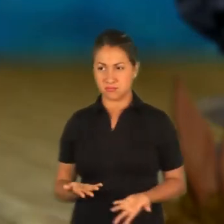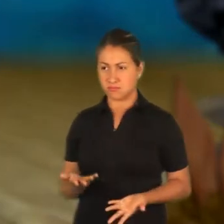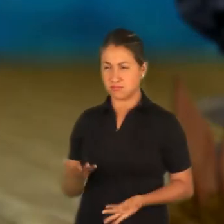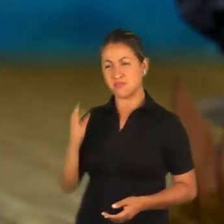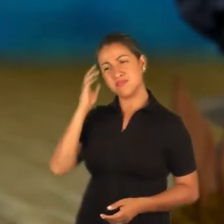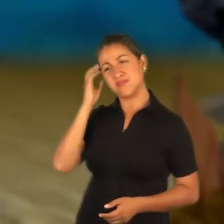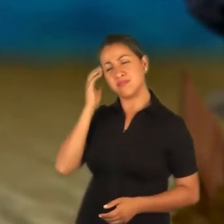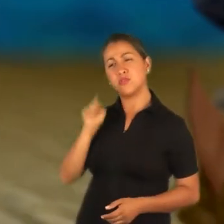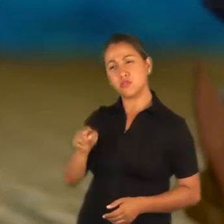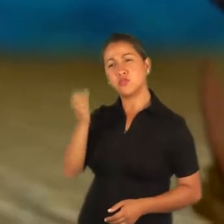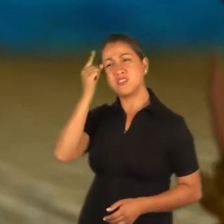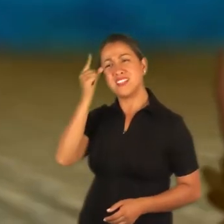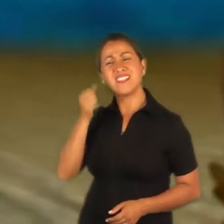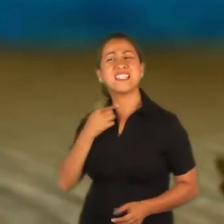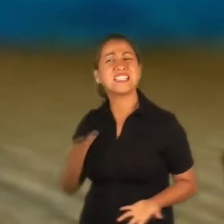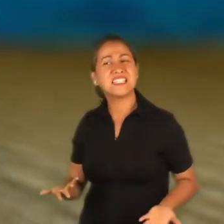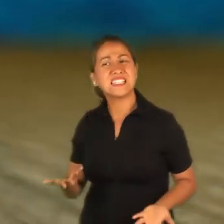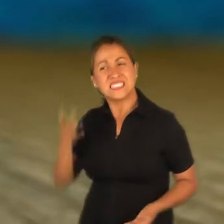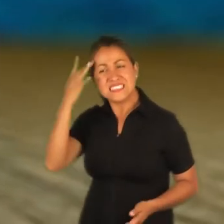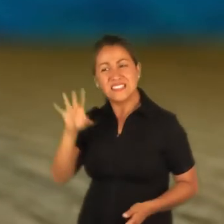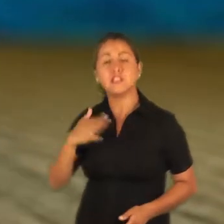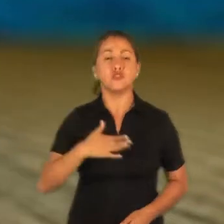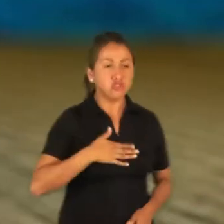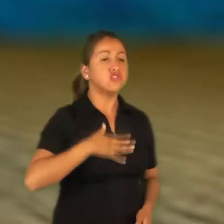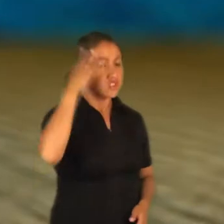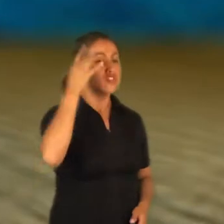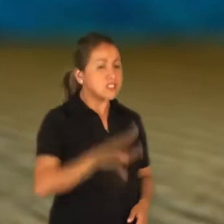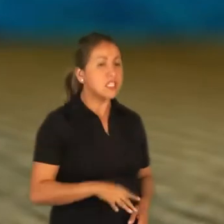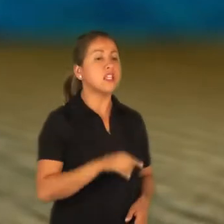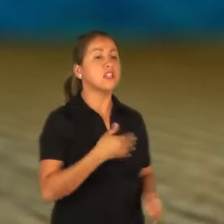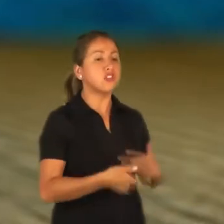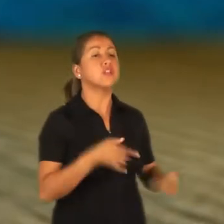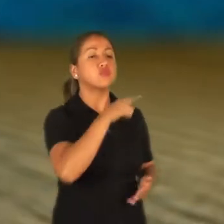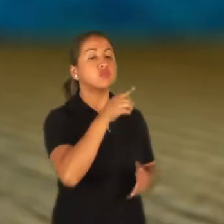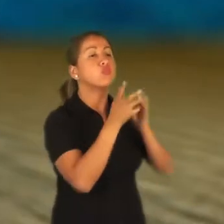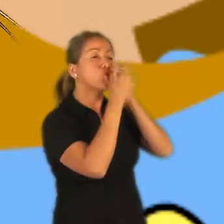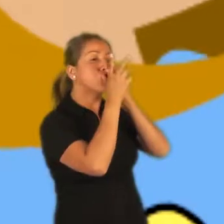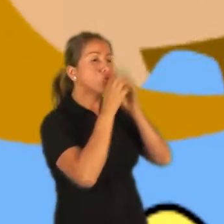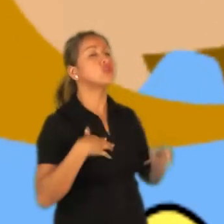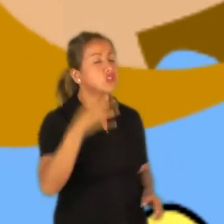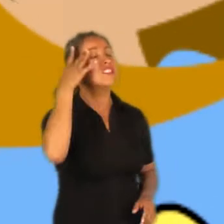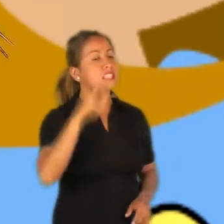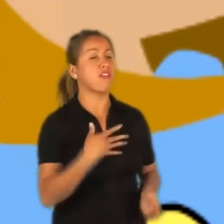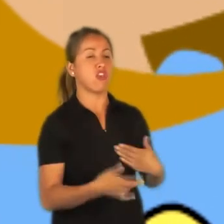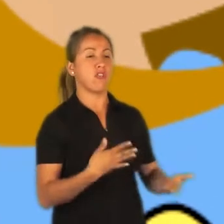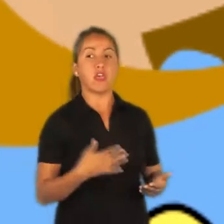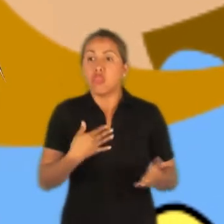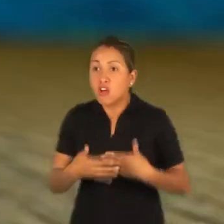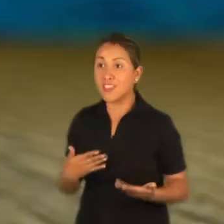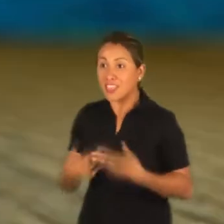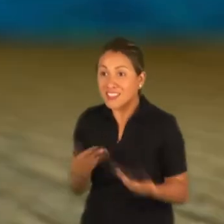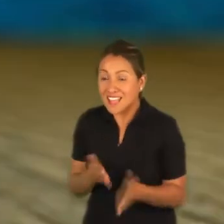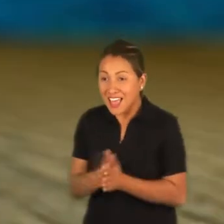¿Tú sabes qué? Yo sé dónde está tu caracola. ¿Dónde? ¿Dónde?